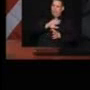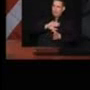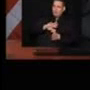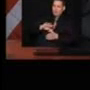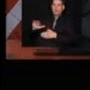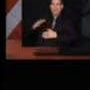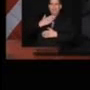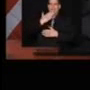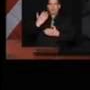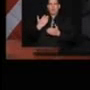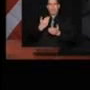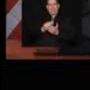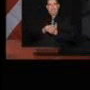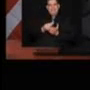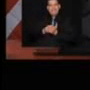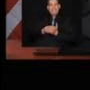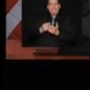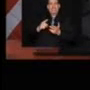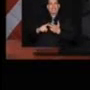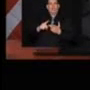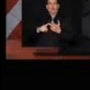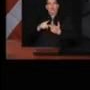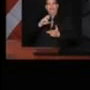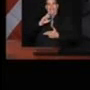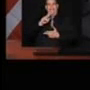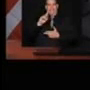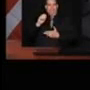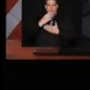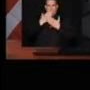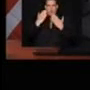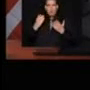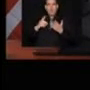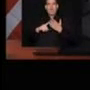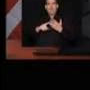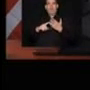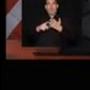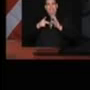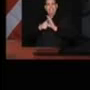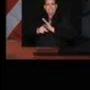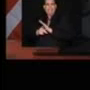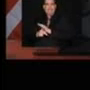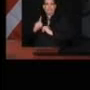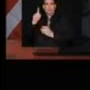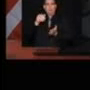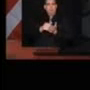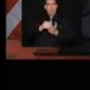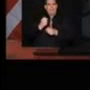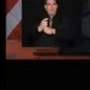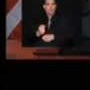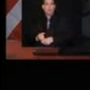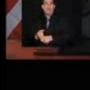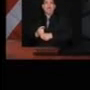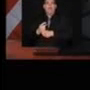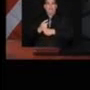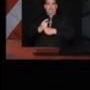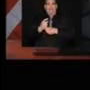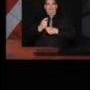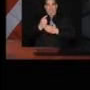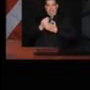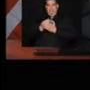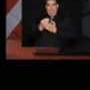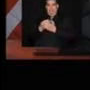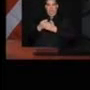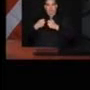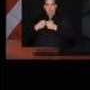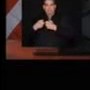déficit, la degradación del crédito, los mil asesinatos anuales, la cuota a los estudiantes y los aumentos de la luz. Hemos